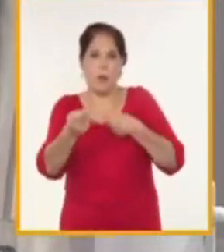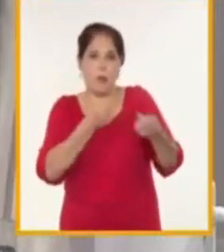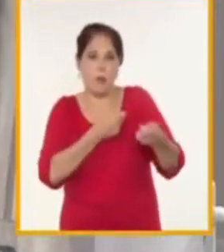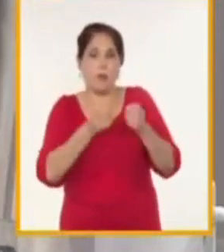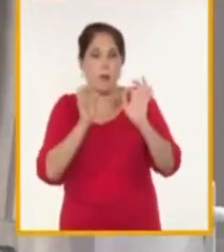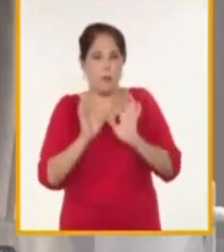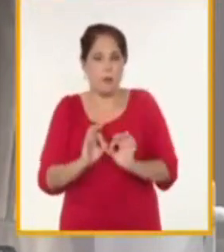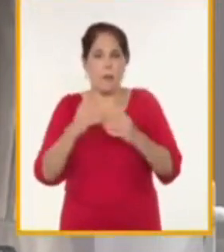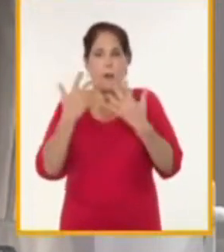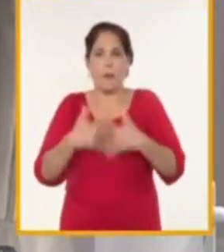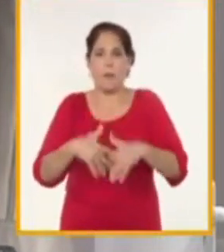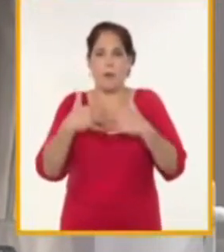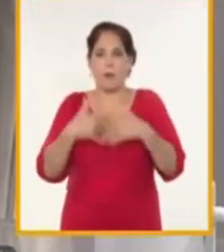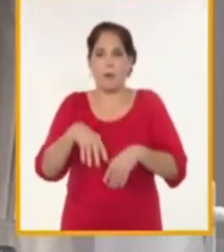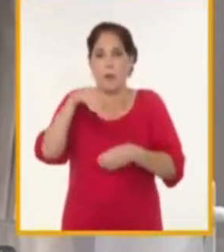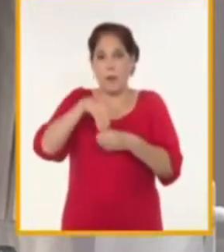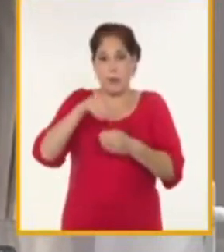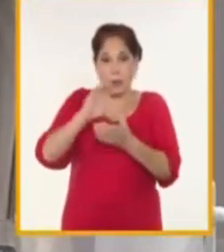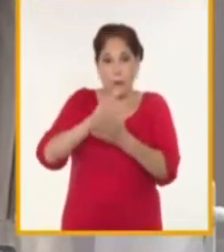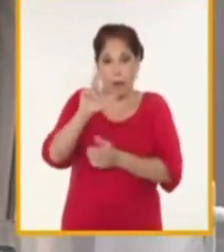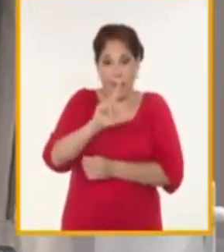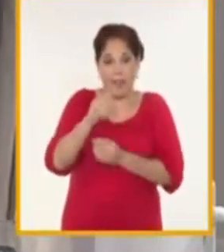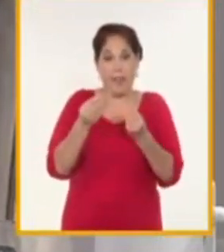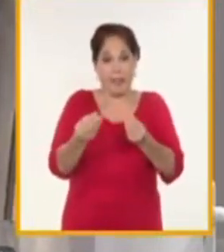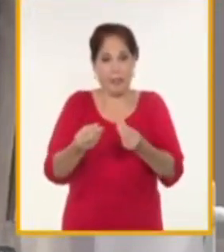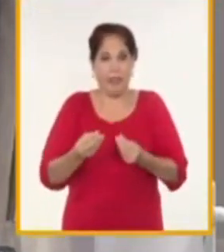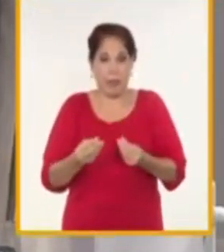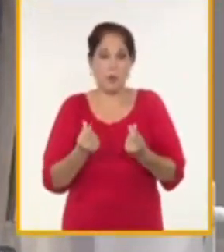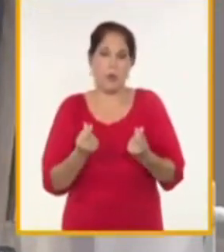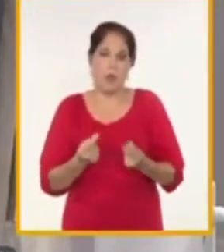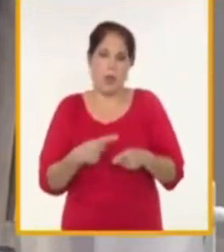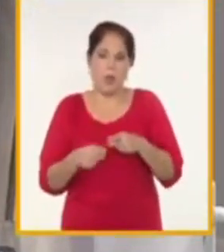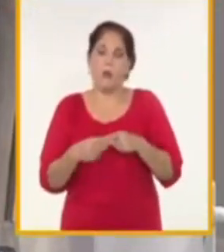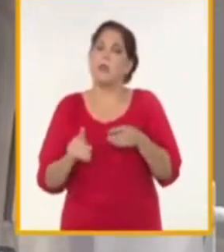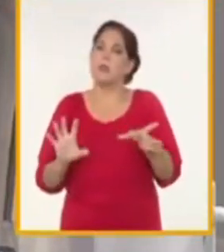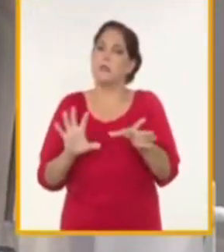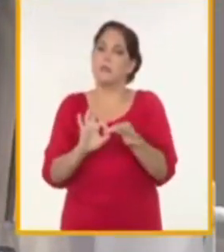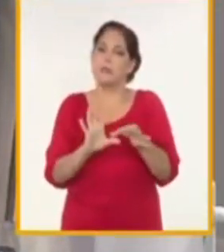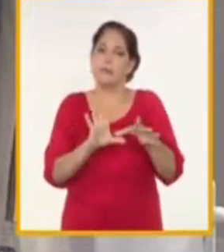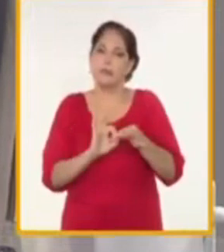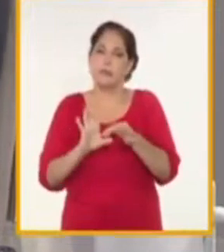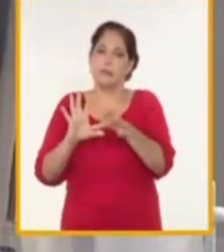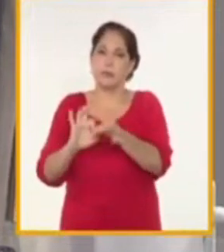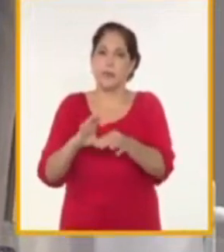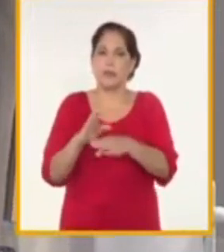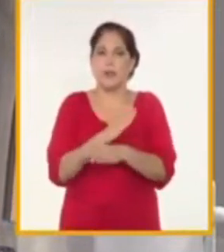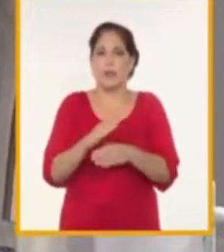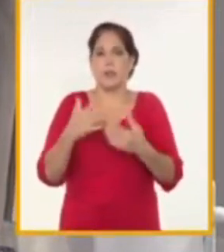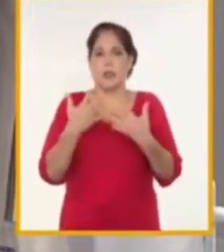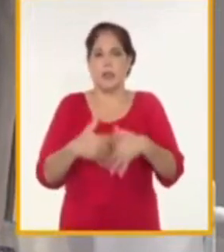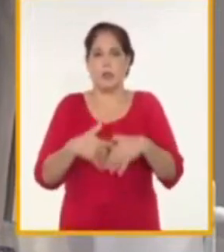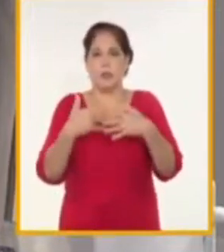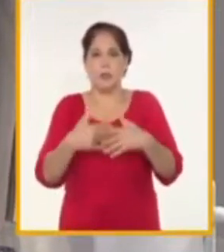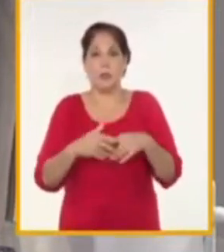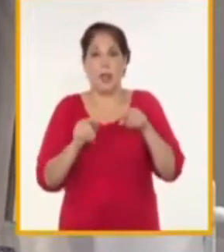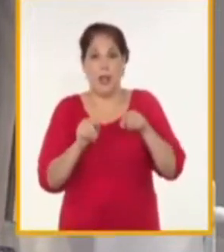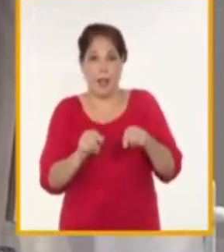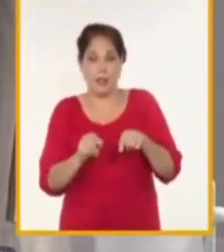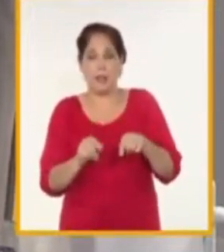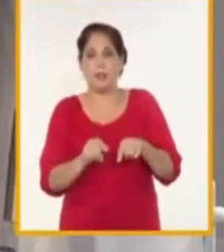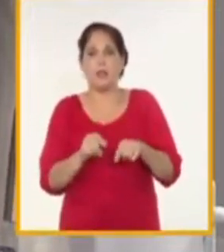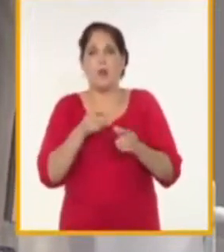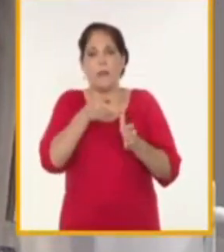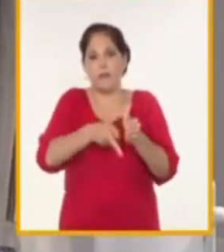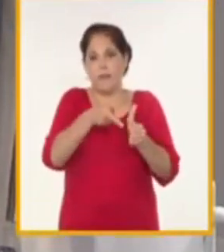la producción dentro de Mariel generando desde ahí y aquí se va a articular estas industrias pero va a estar presente también el